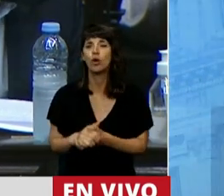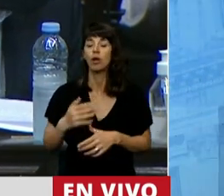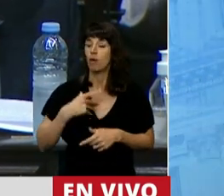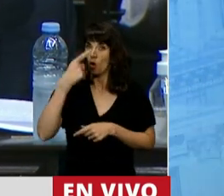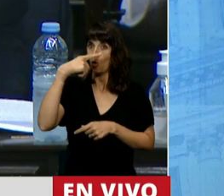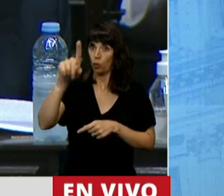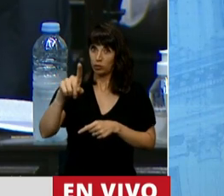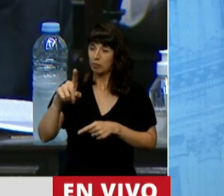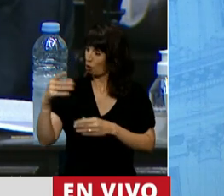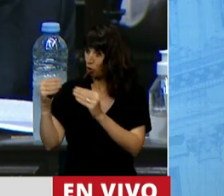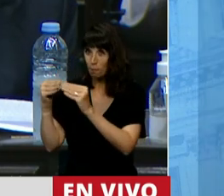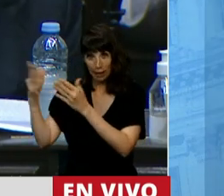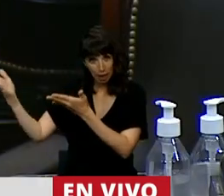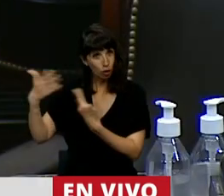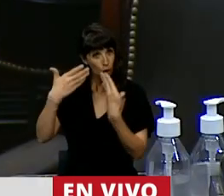intervención, señor colega,